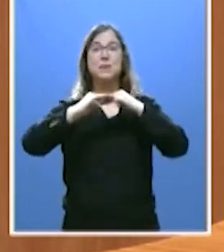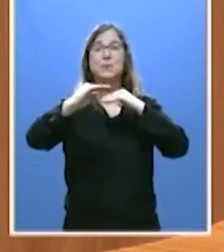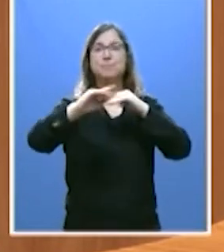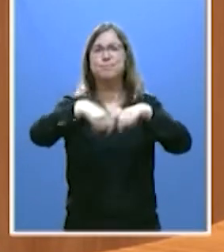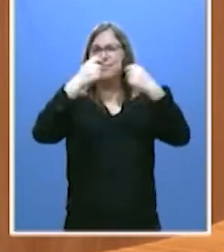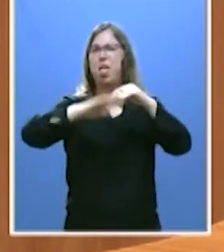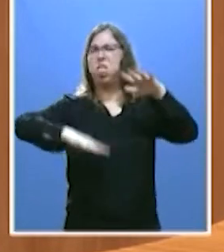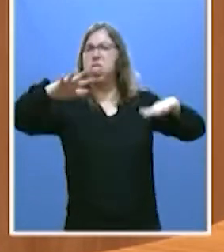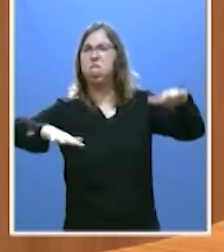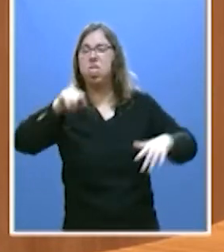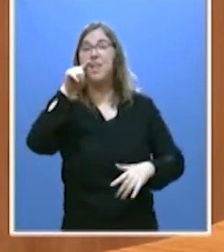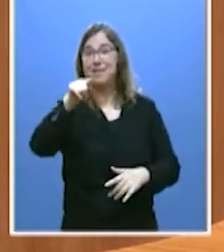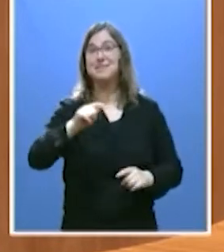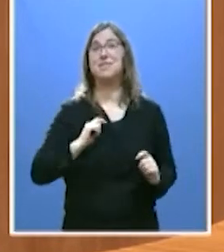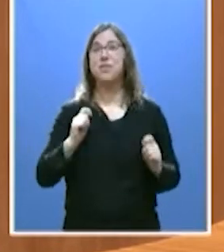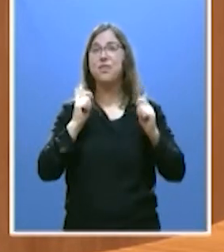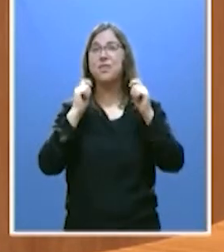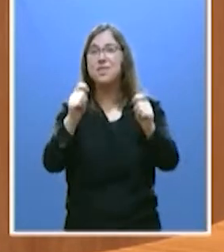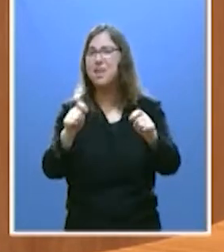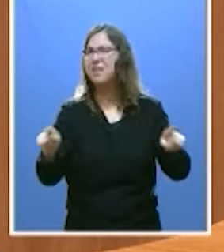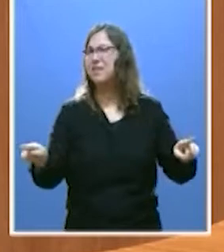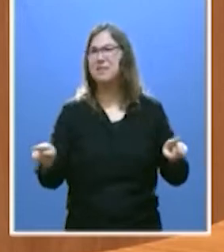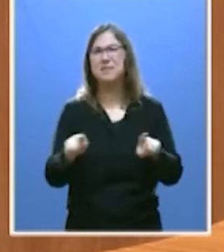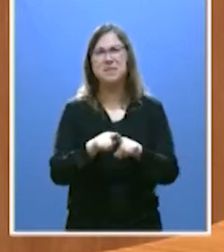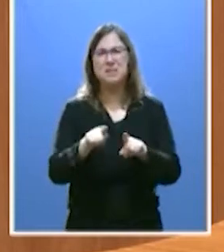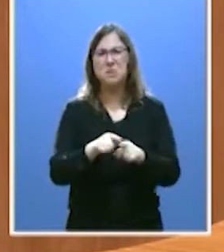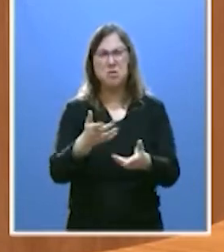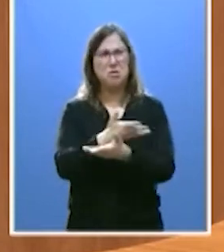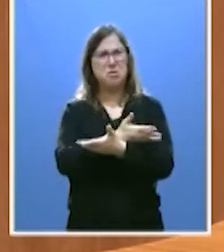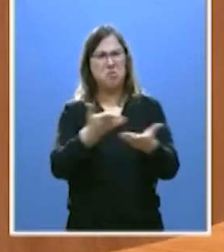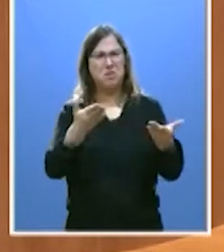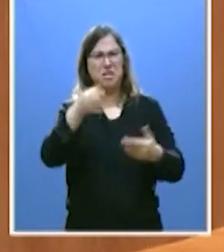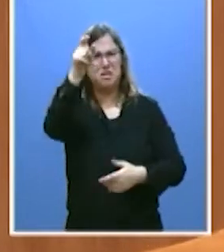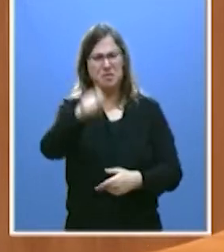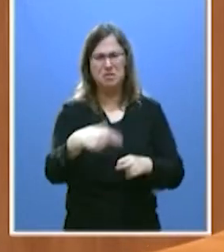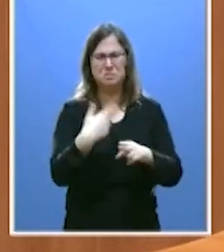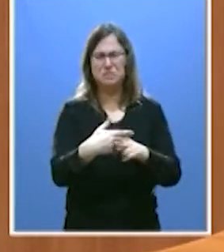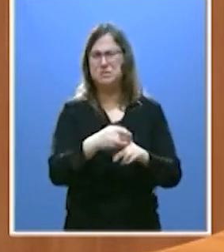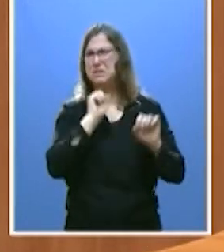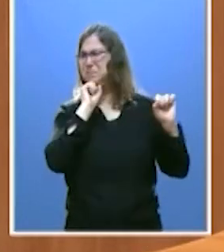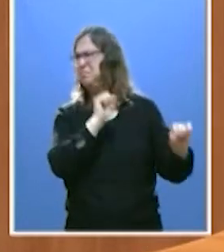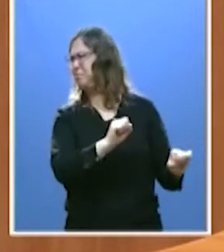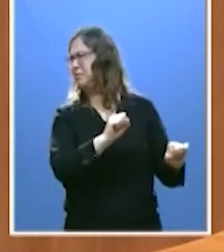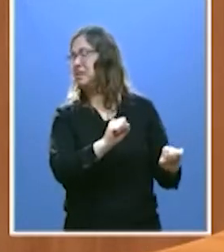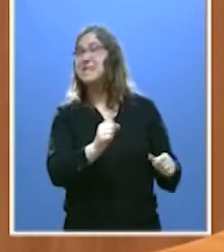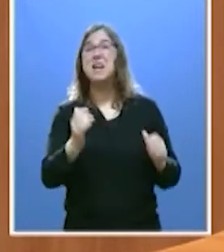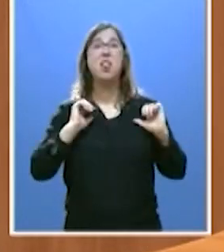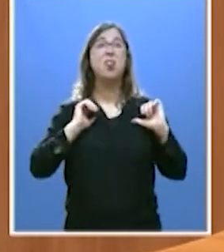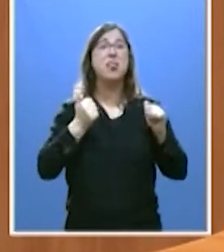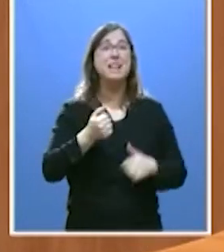el que está generando el mayor descrédito de la historia de la política española desde el año